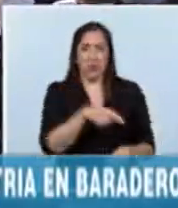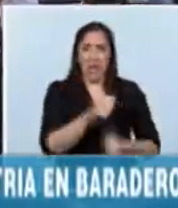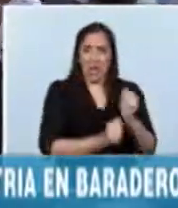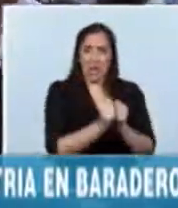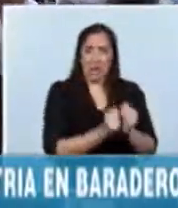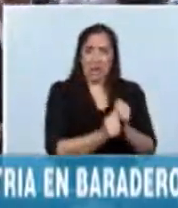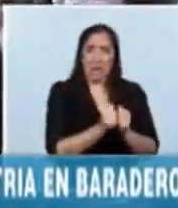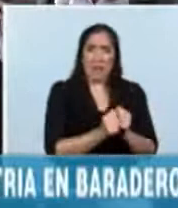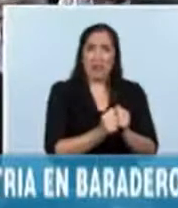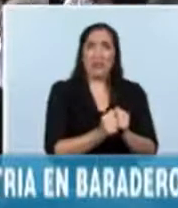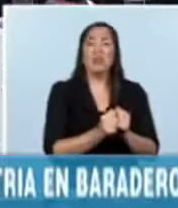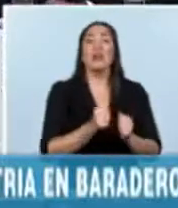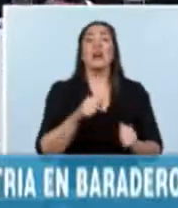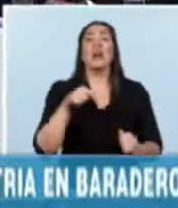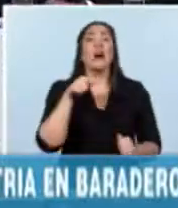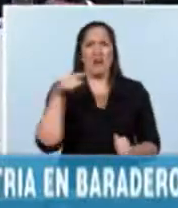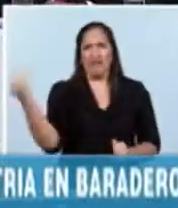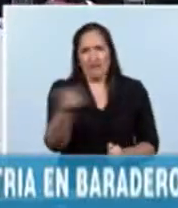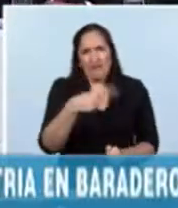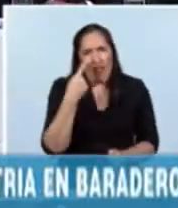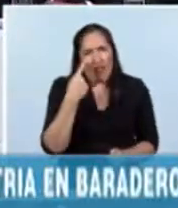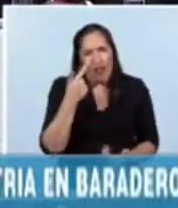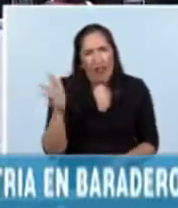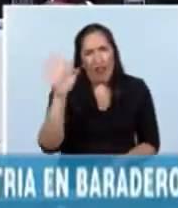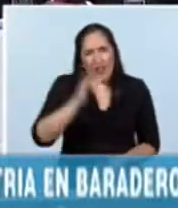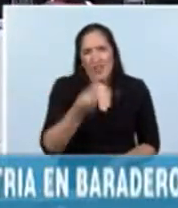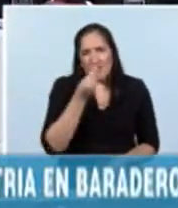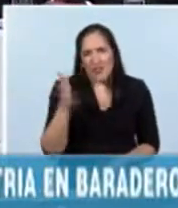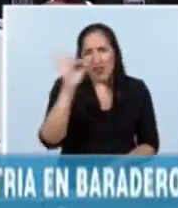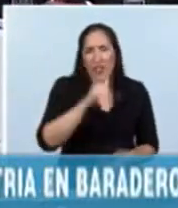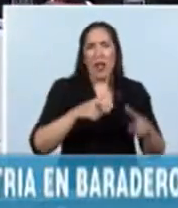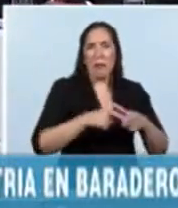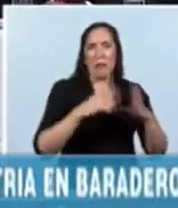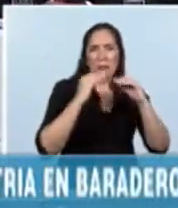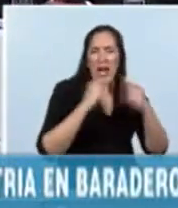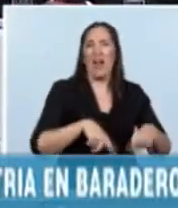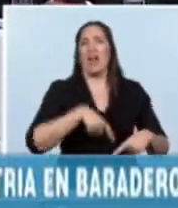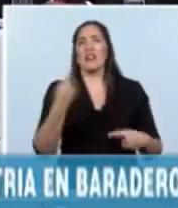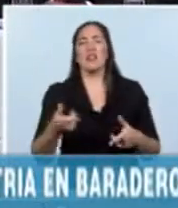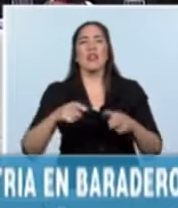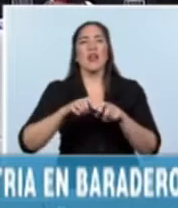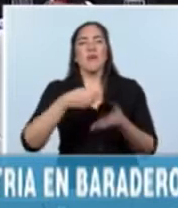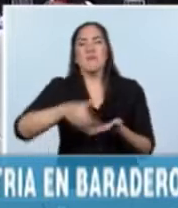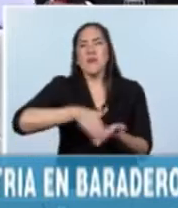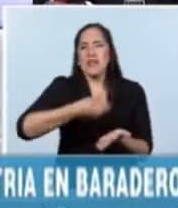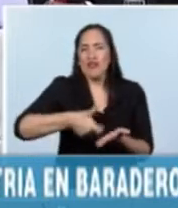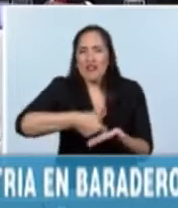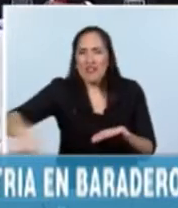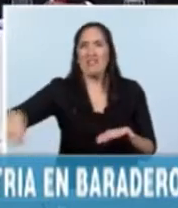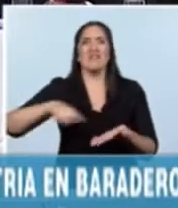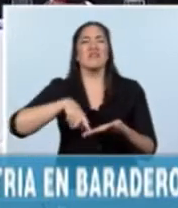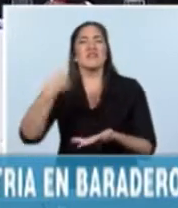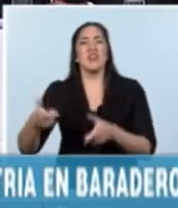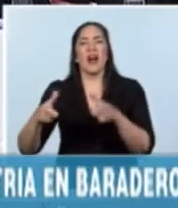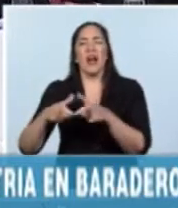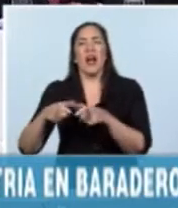la conocen porque comen todos los días o pati o mayoniza dánica o pollo Zadia o salchichas